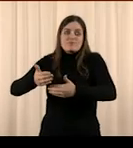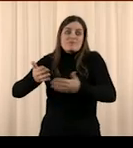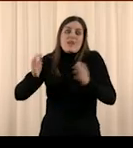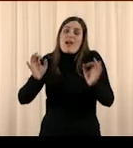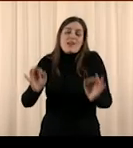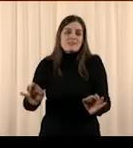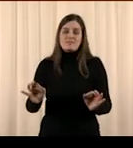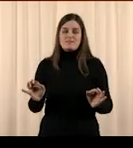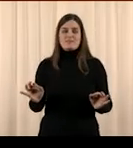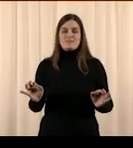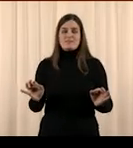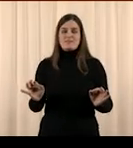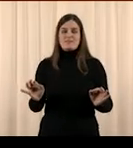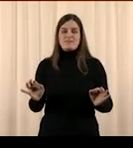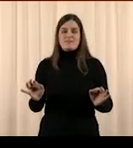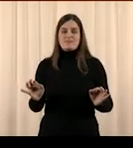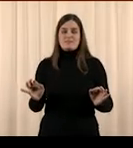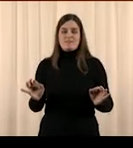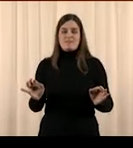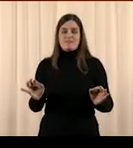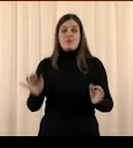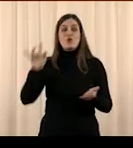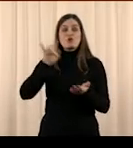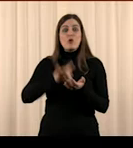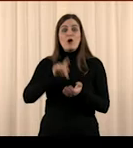La próxima vez que miremos al reloj,